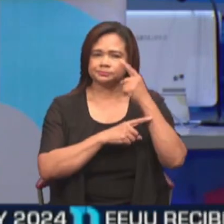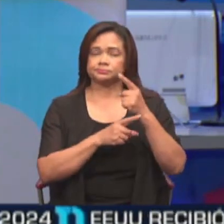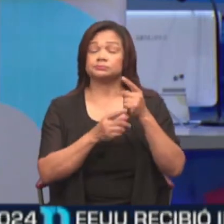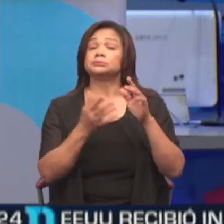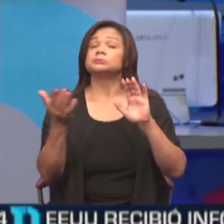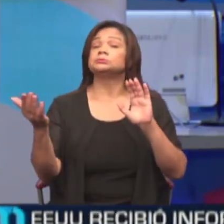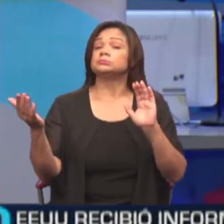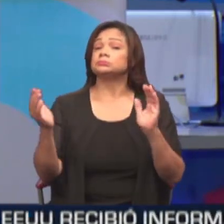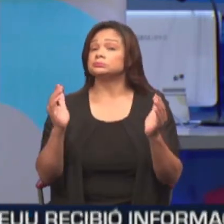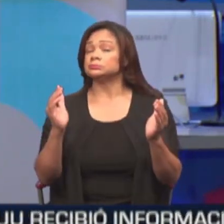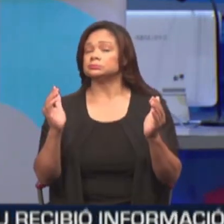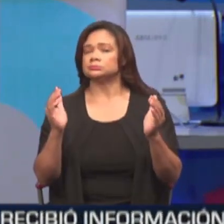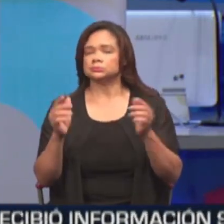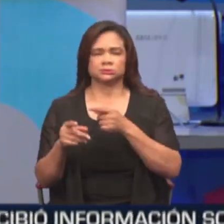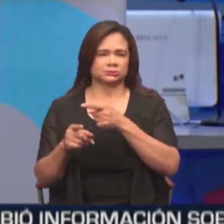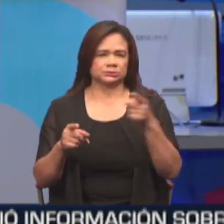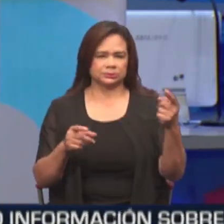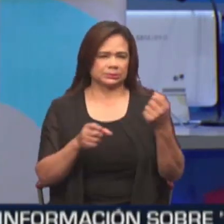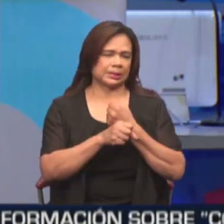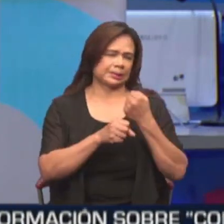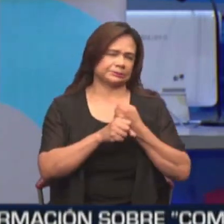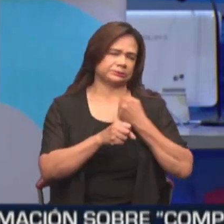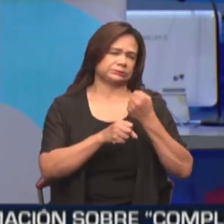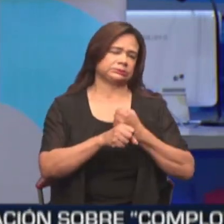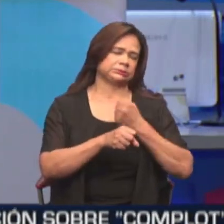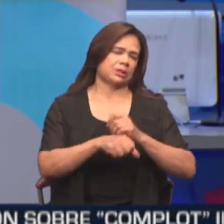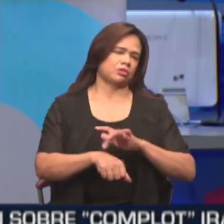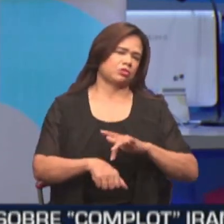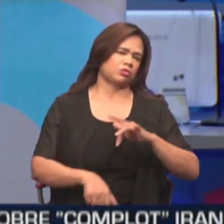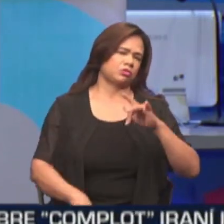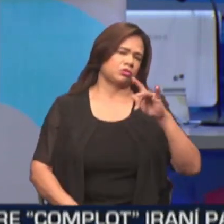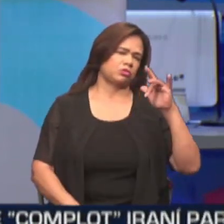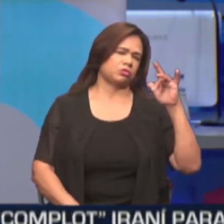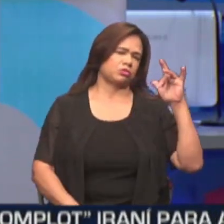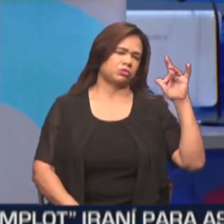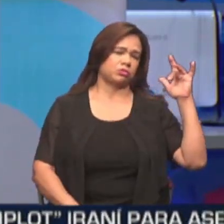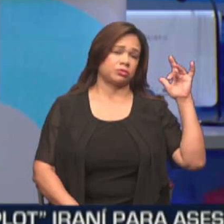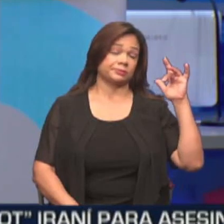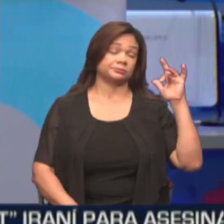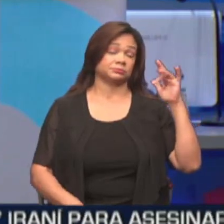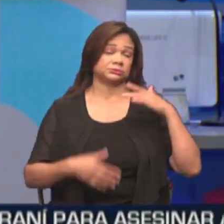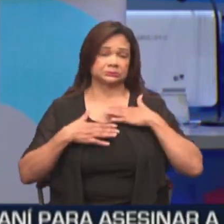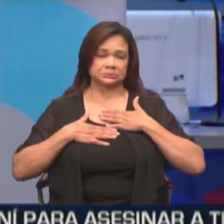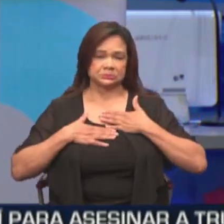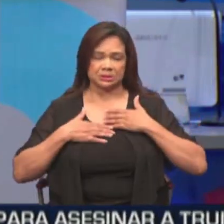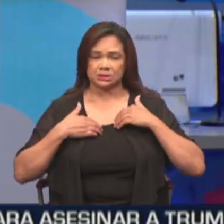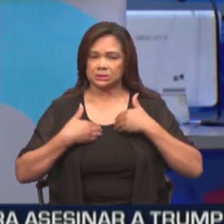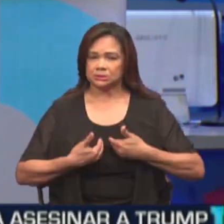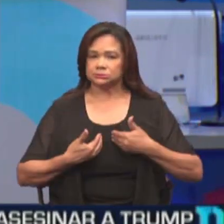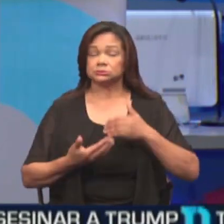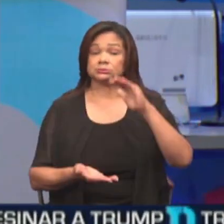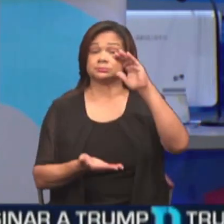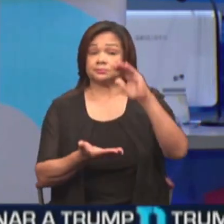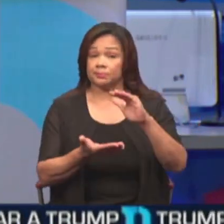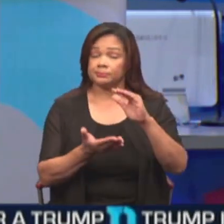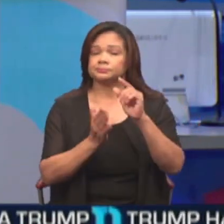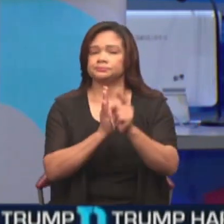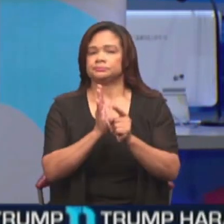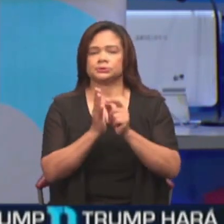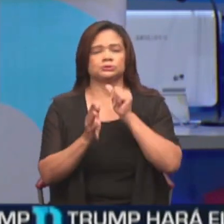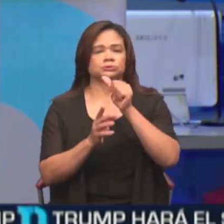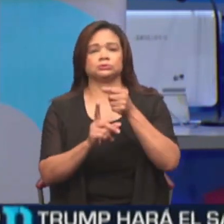comparación con aquellos que trabajaban en una jornada regular. La reducción de horas no solo no